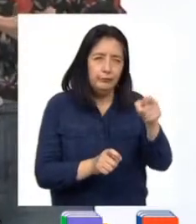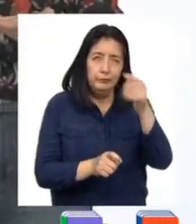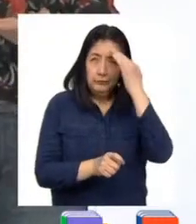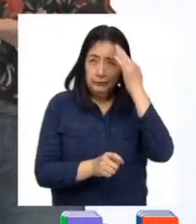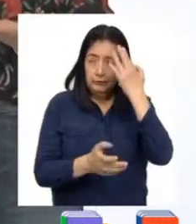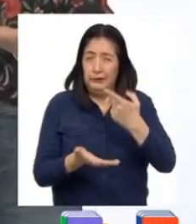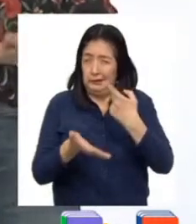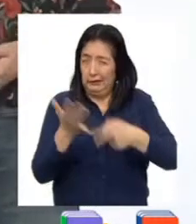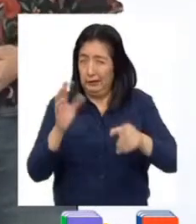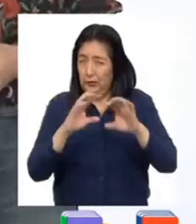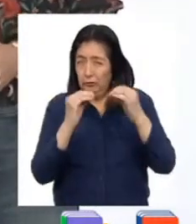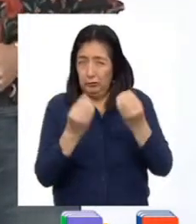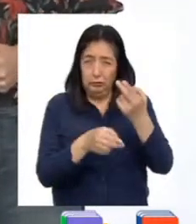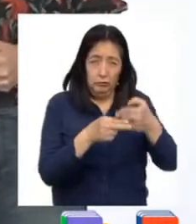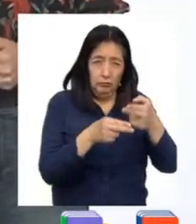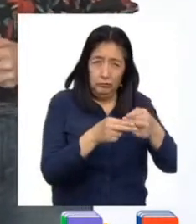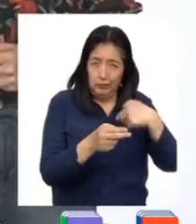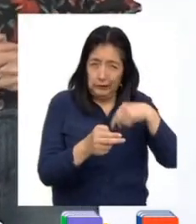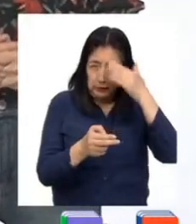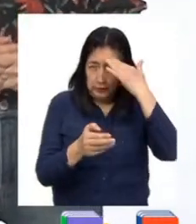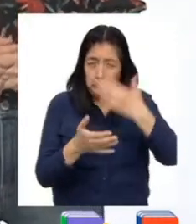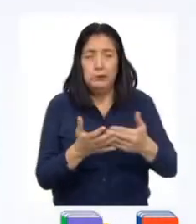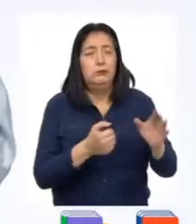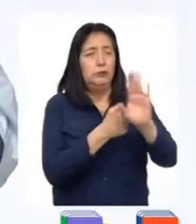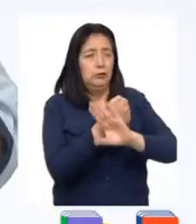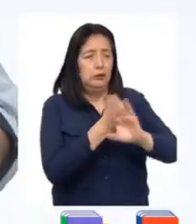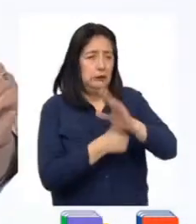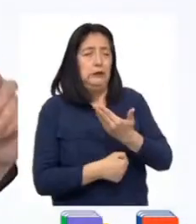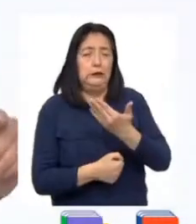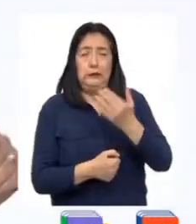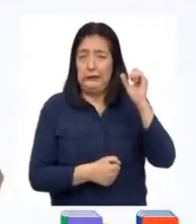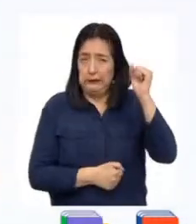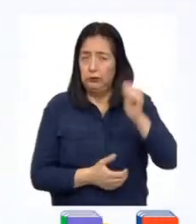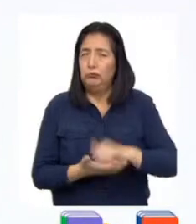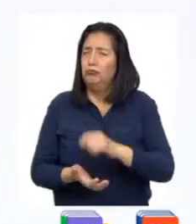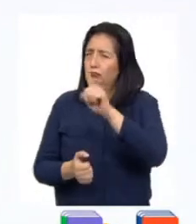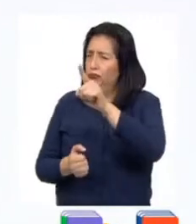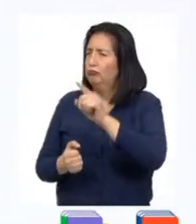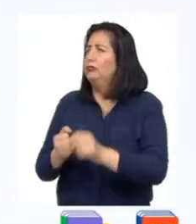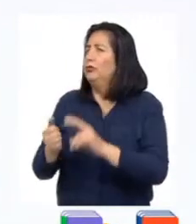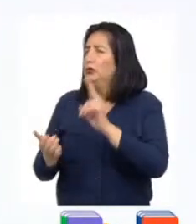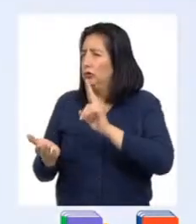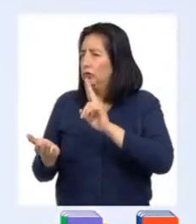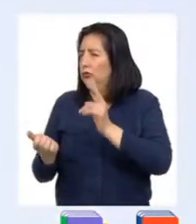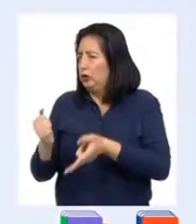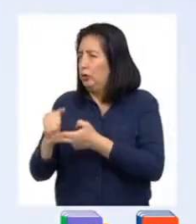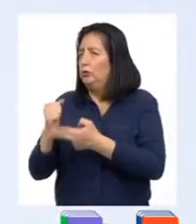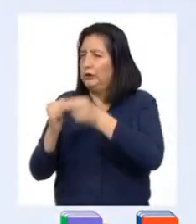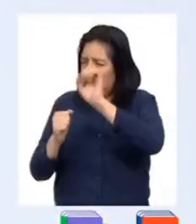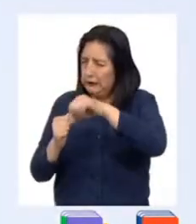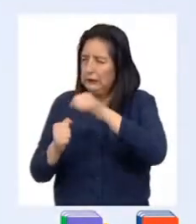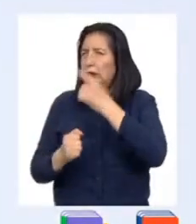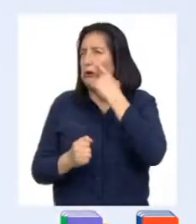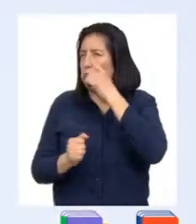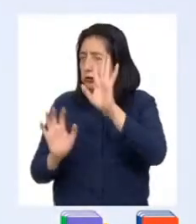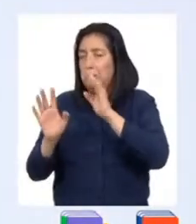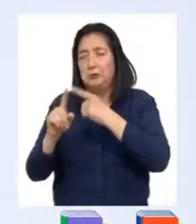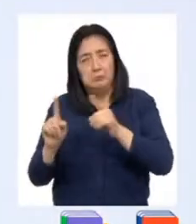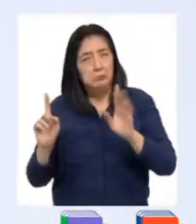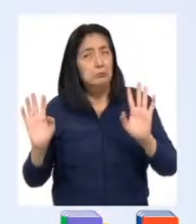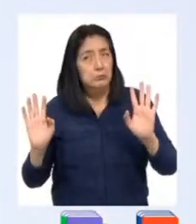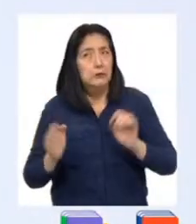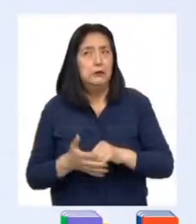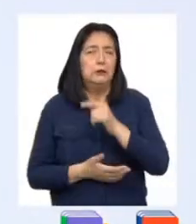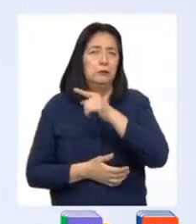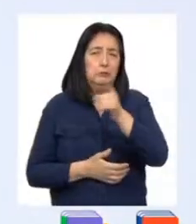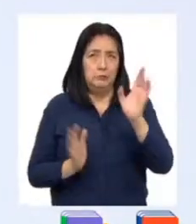instituciones y entidades del Estado protegen nuestros derechos? Estoy segura de que conocen varias, pero de todas formas, para